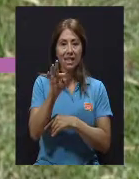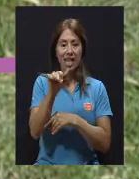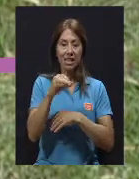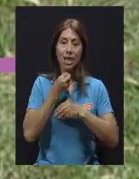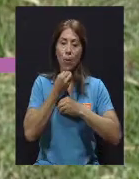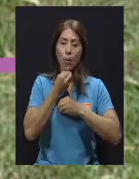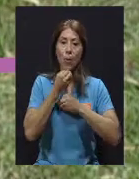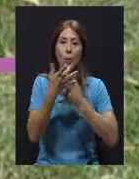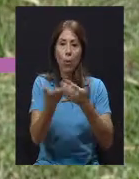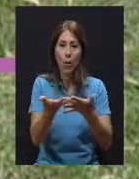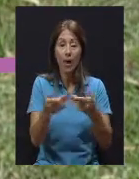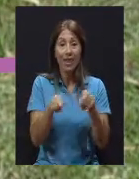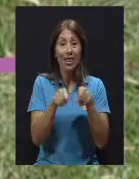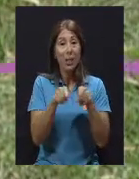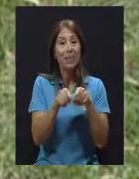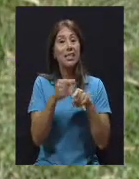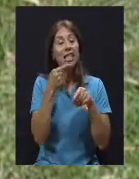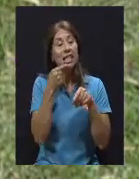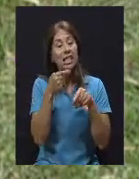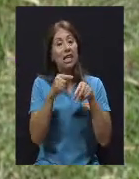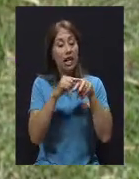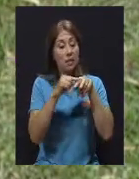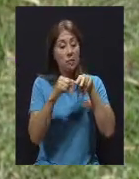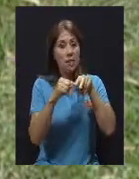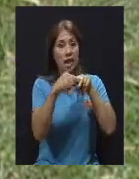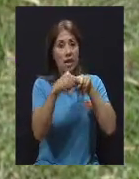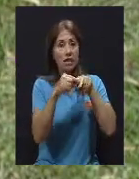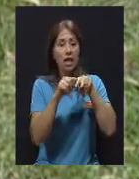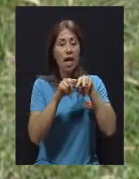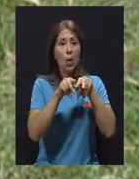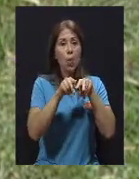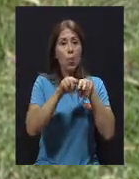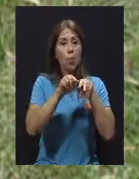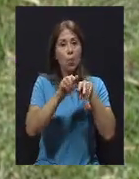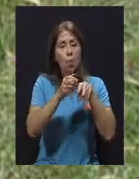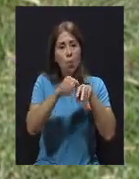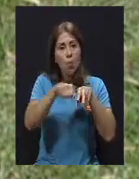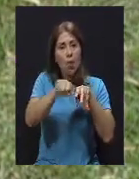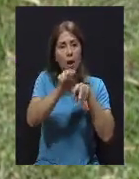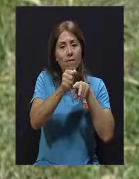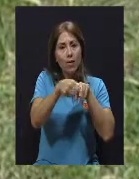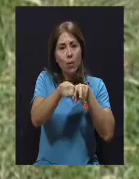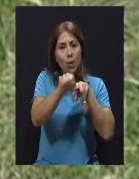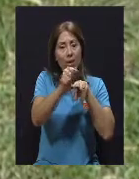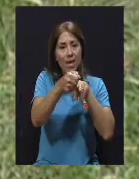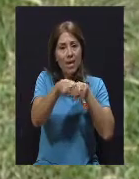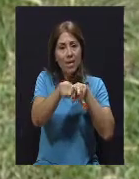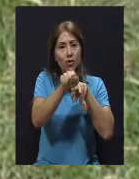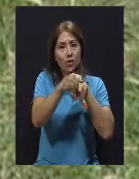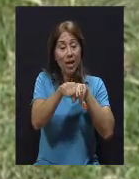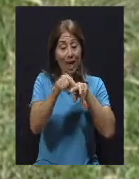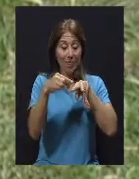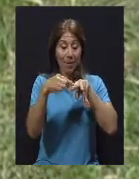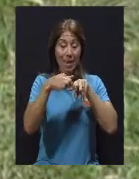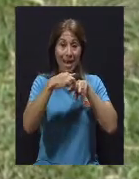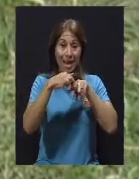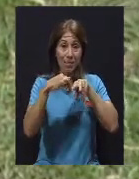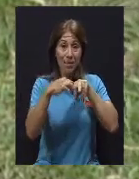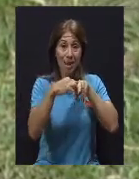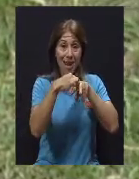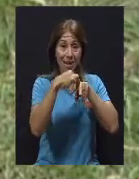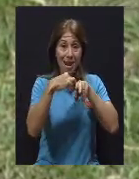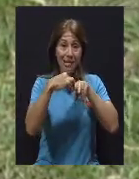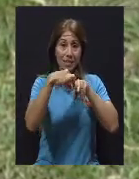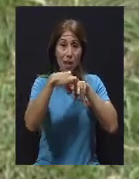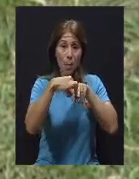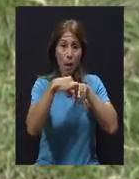Se insta al paciente a que mueva los tobillos, tiene un triángulo entre las piernas para inmovilizar y que no se luxe su cadera.